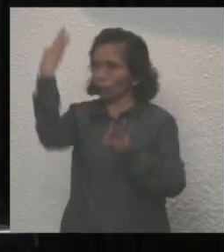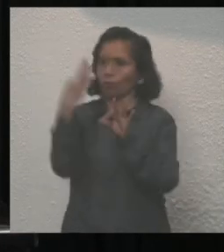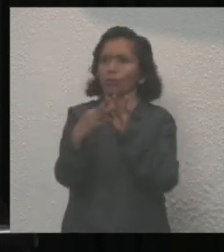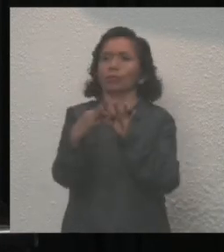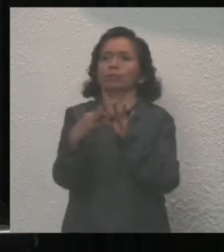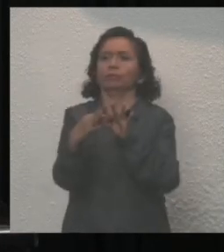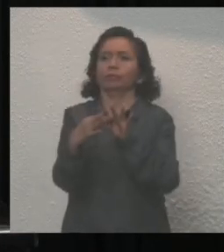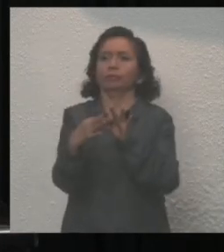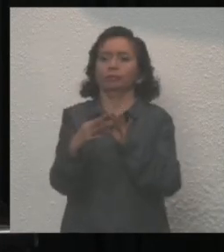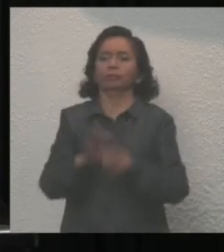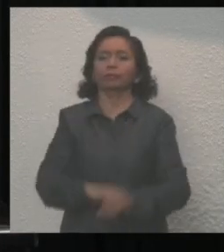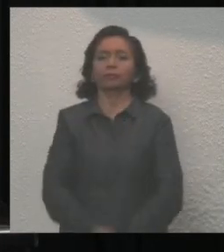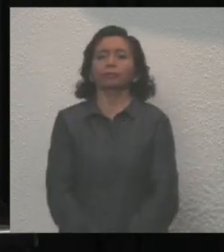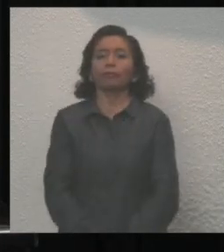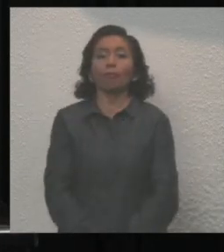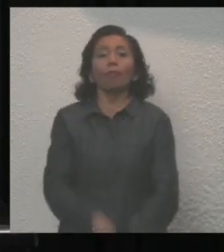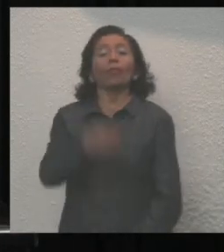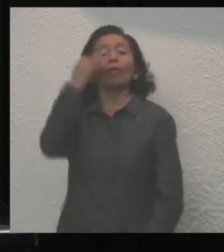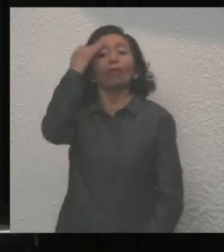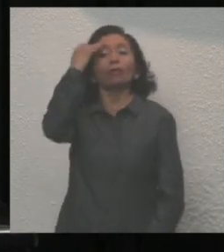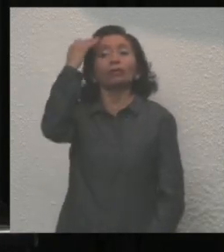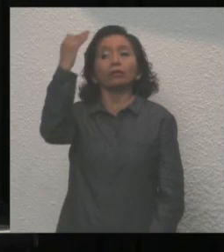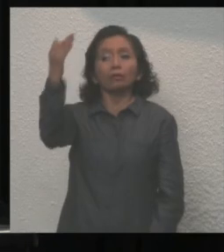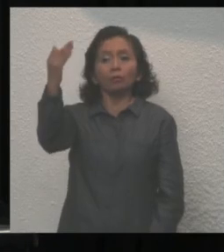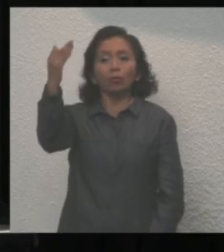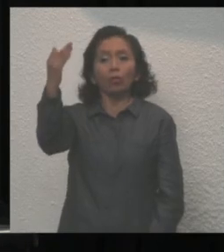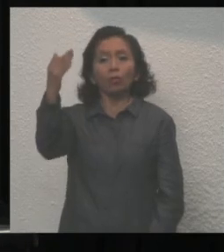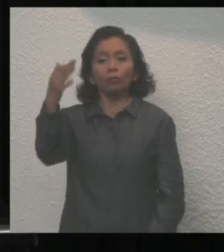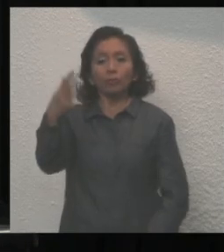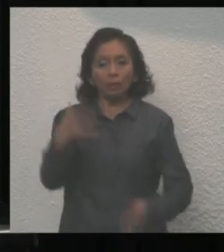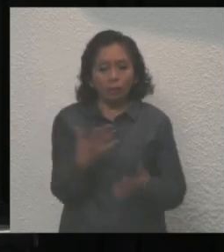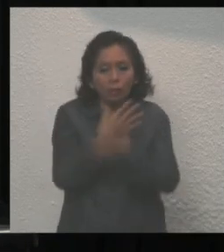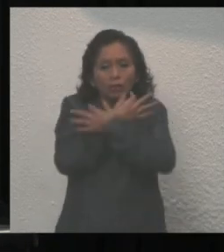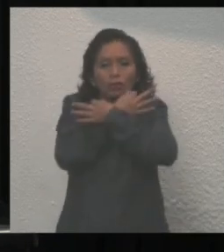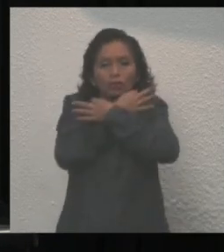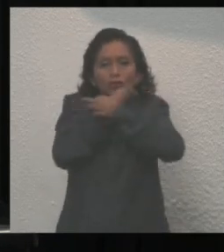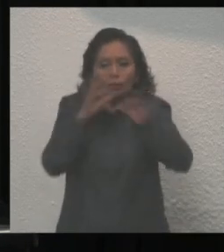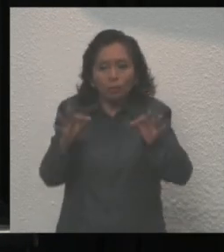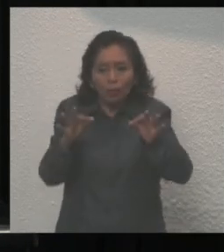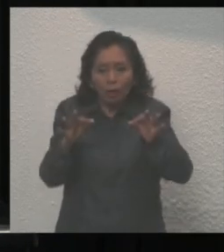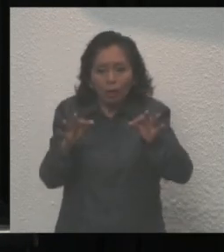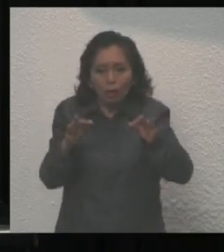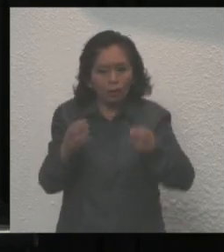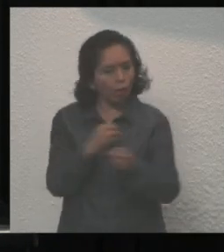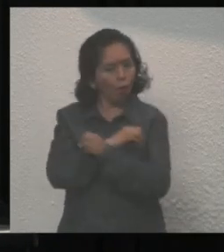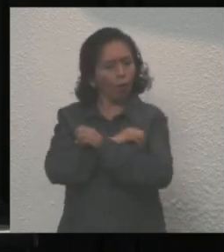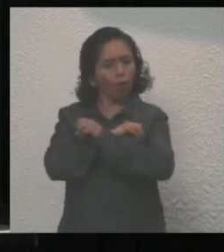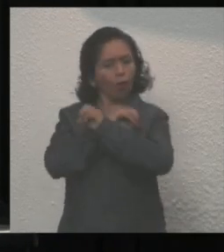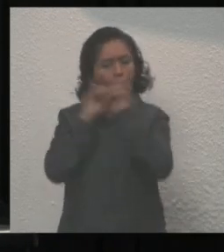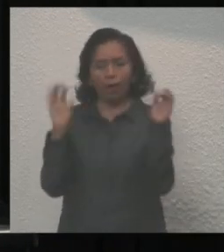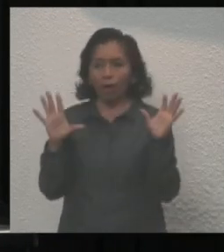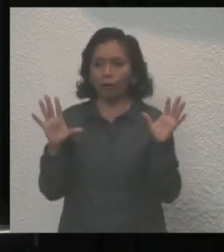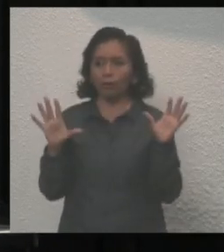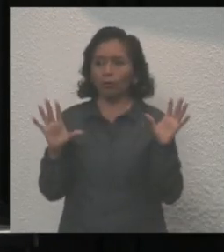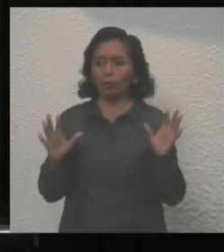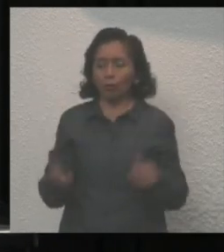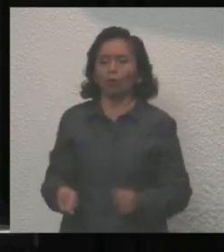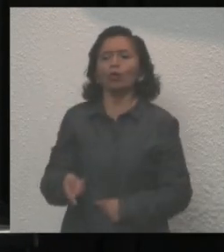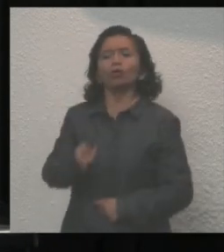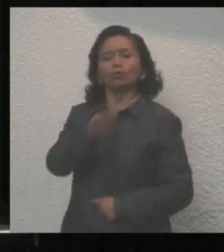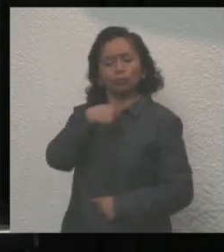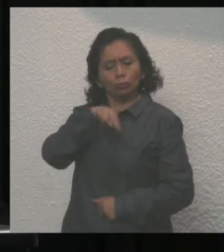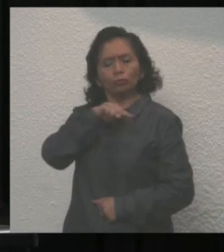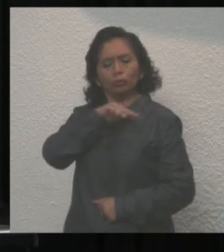es tiempo de rendir cuentas y hacerlo con transparencia cuente con nosotros